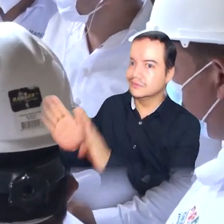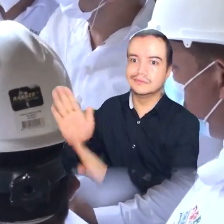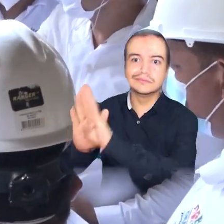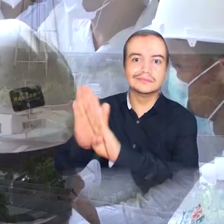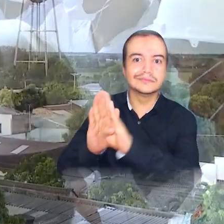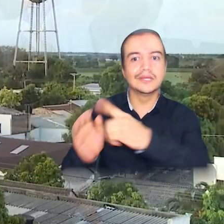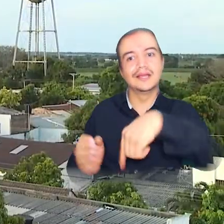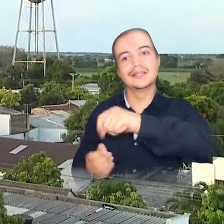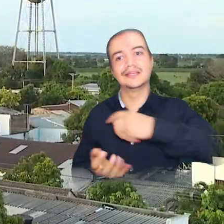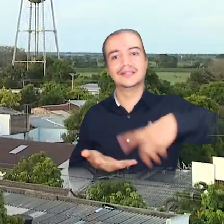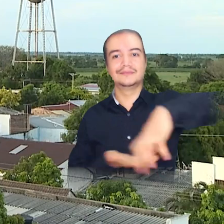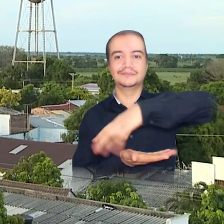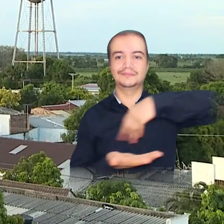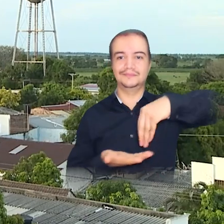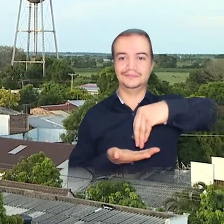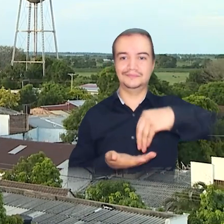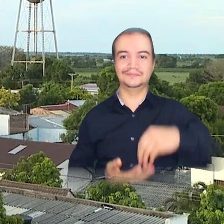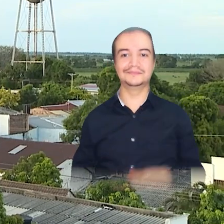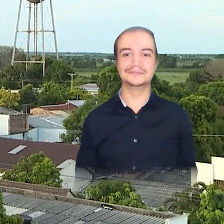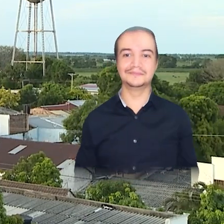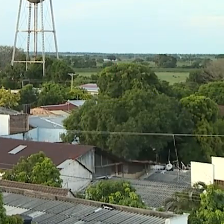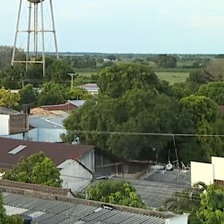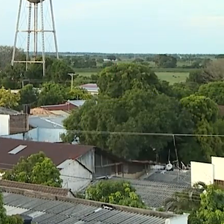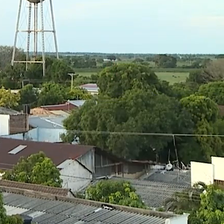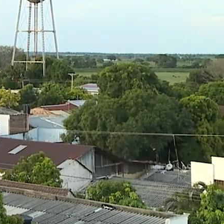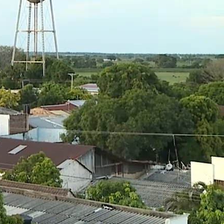favorecer el desarrollo del departamento.